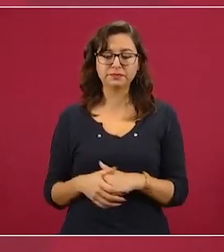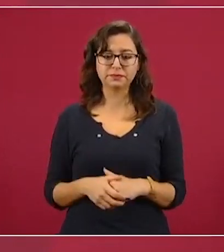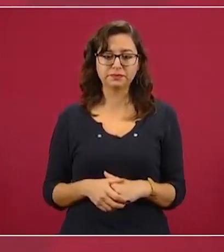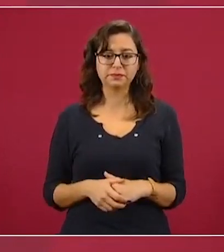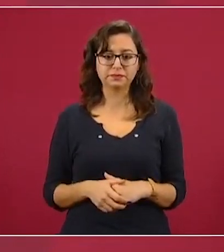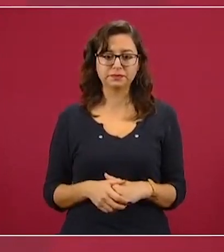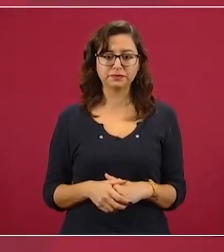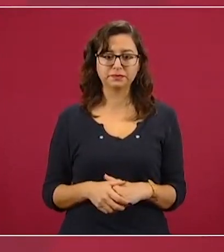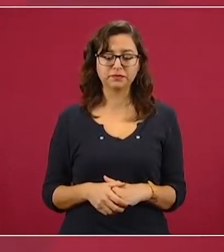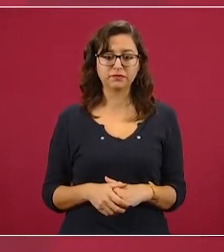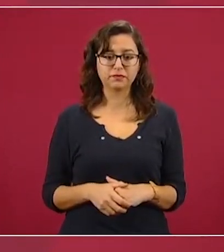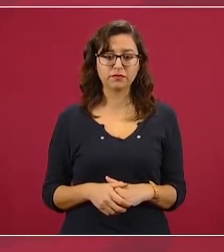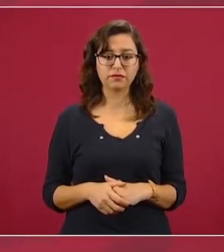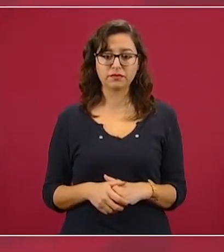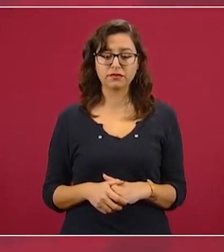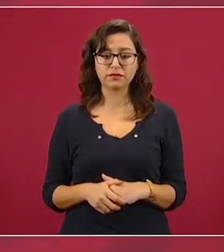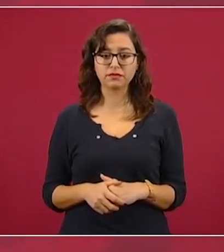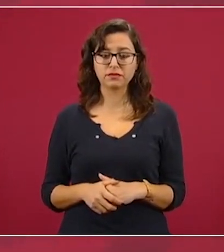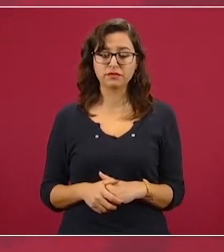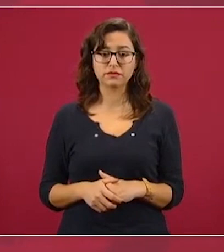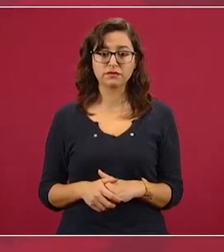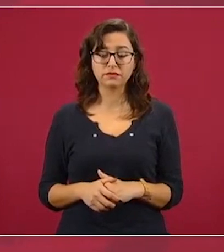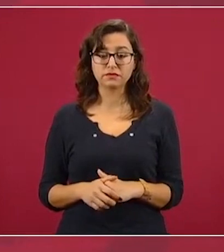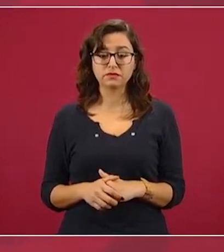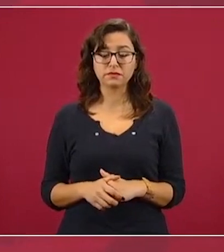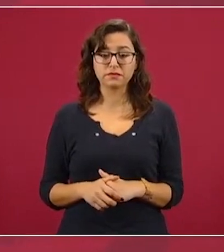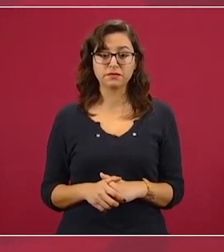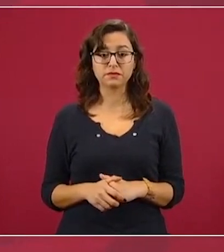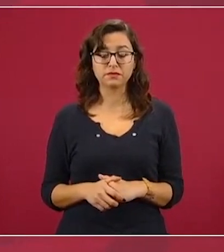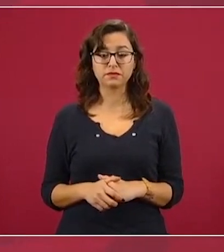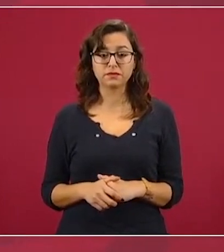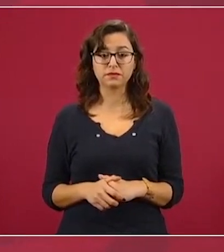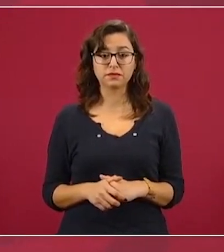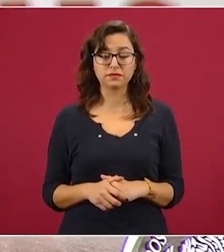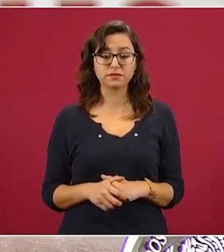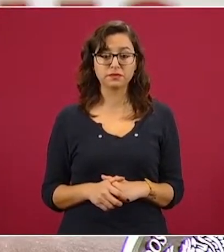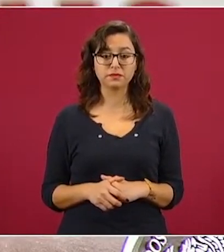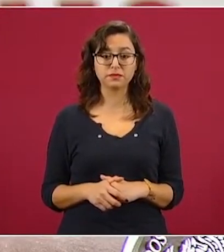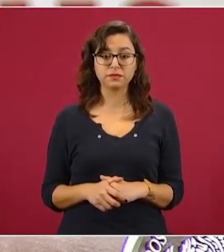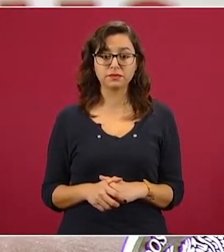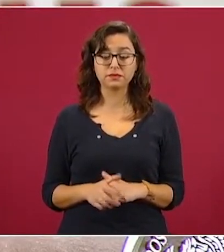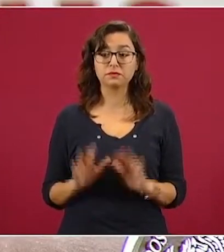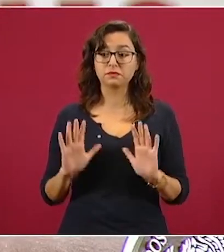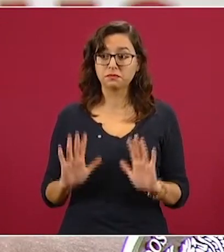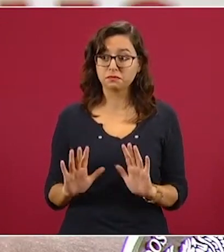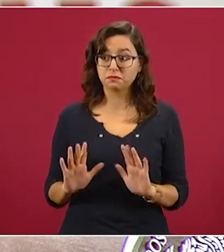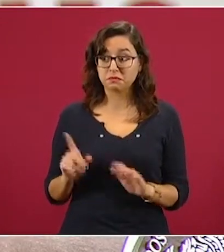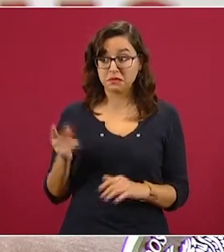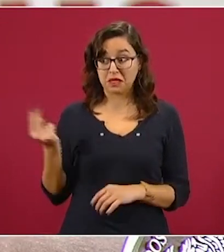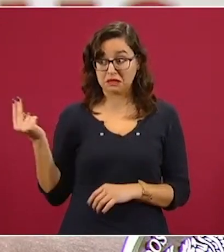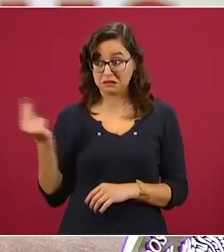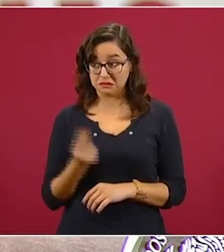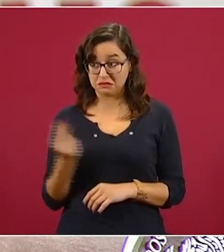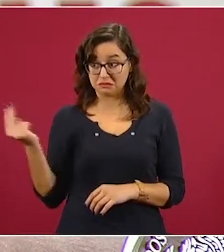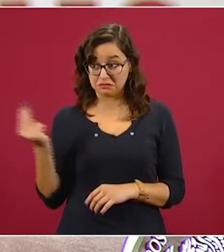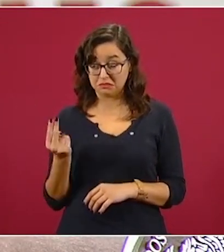es el caso, puestos a disposición